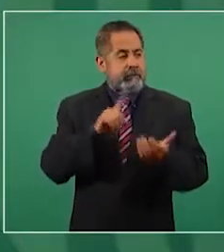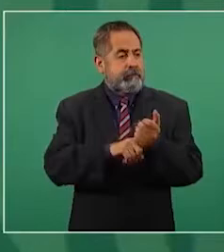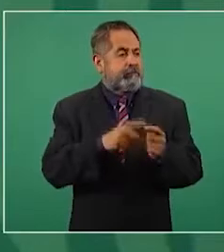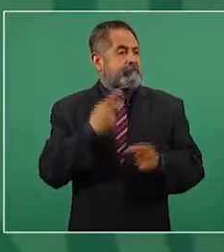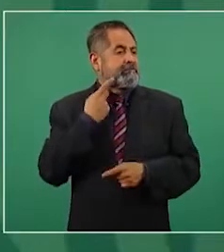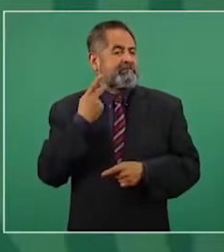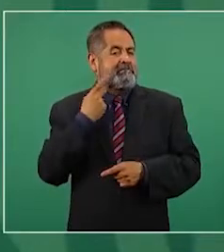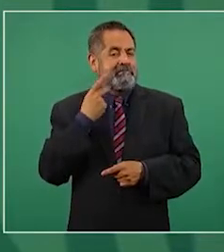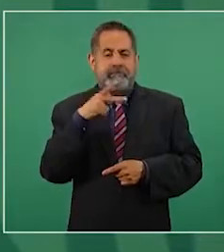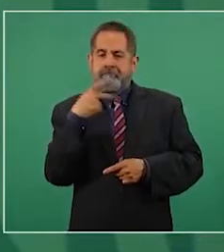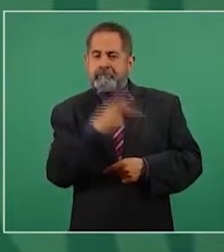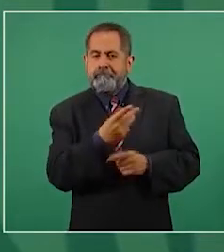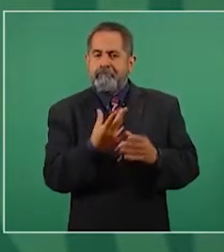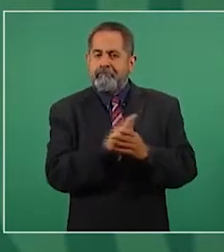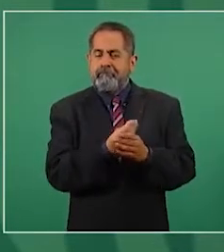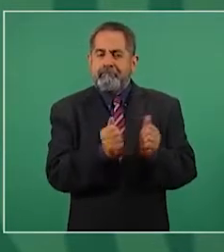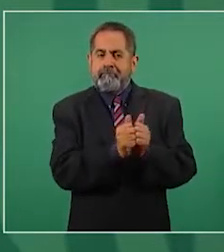porfiriato,